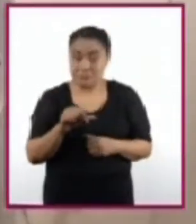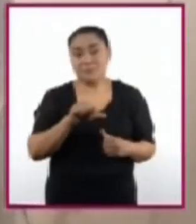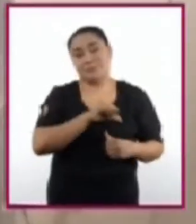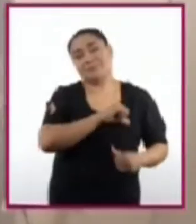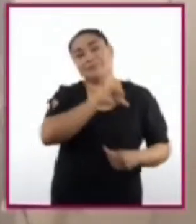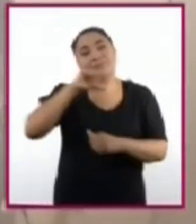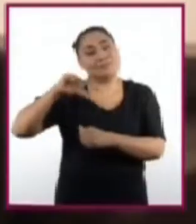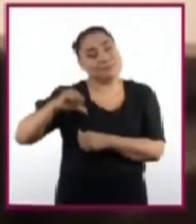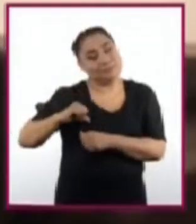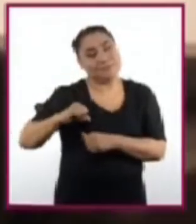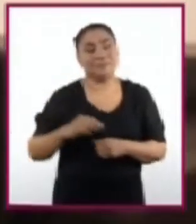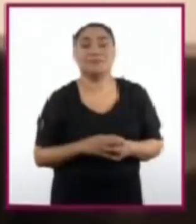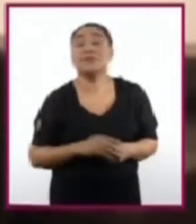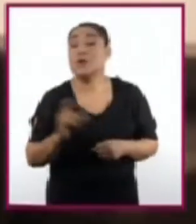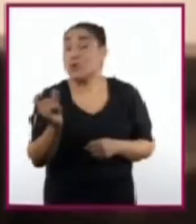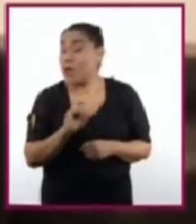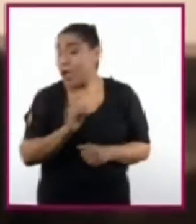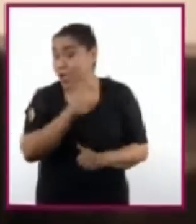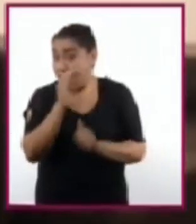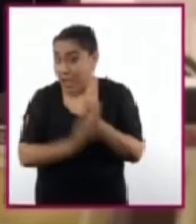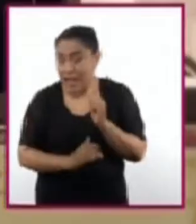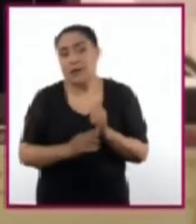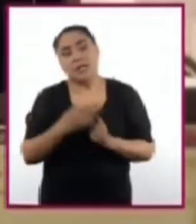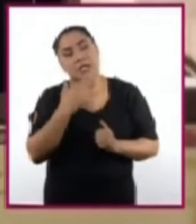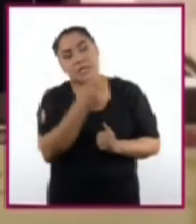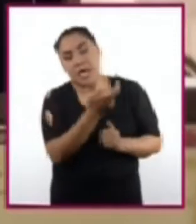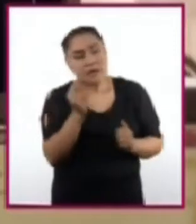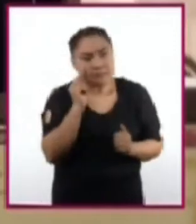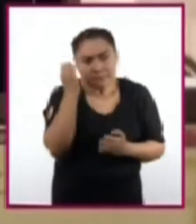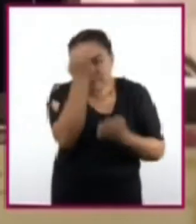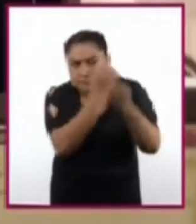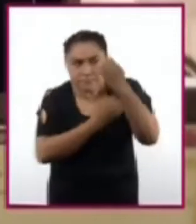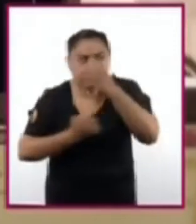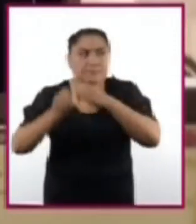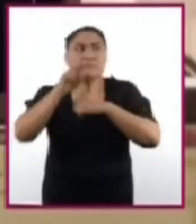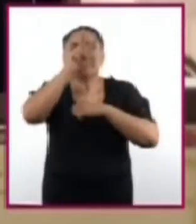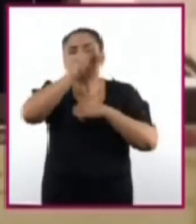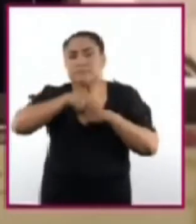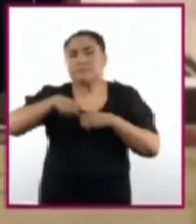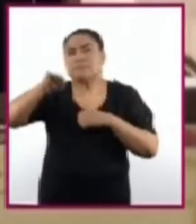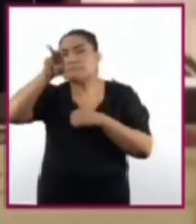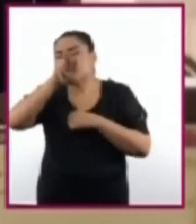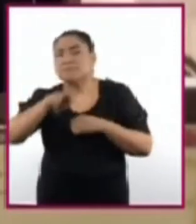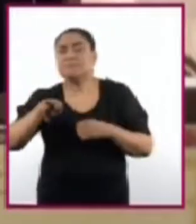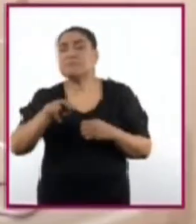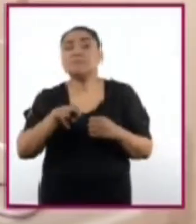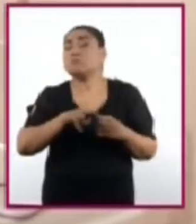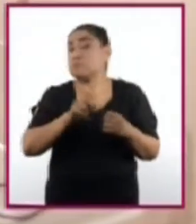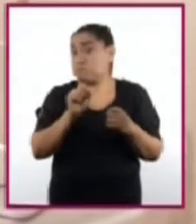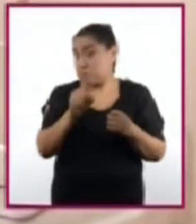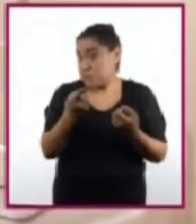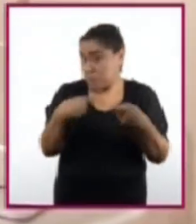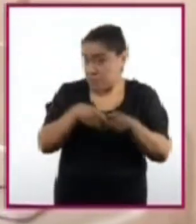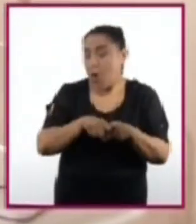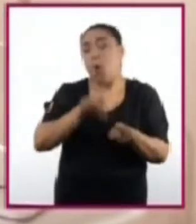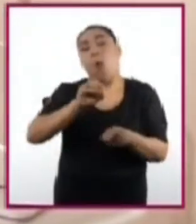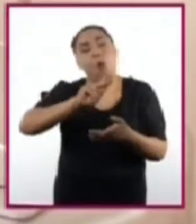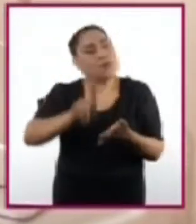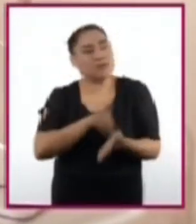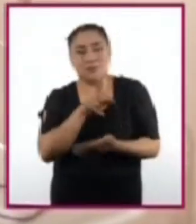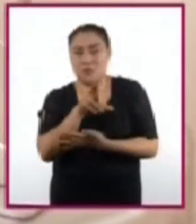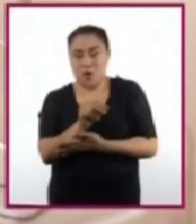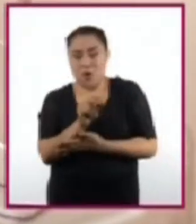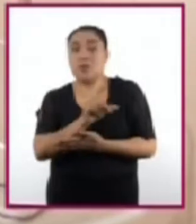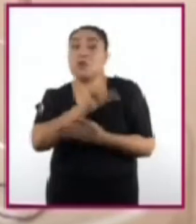con la otra mamá. Finalmente, el radiólogo revisa las tomas para asegurarse de que no haya necesidad de volver a tomarlas y estén